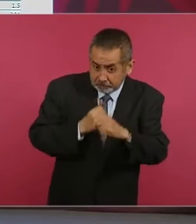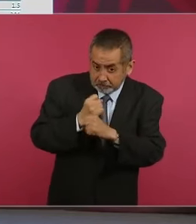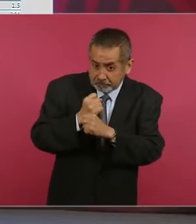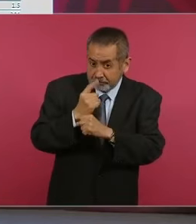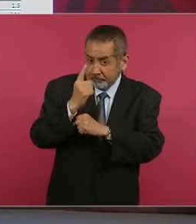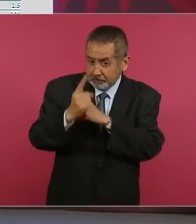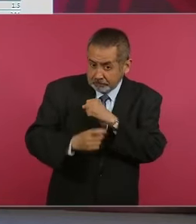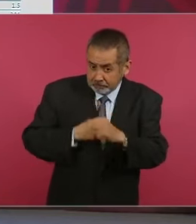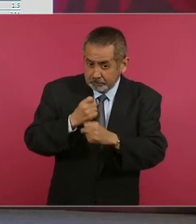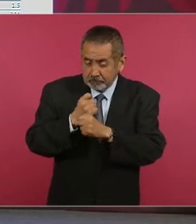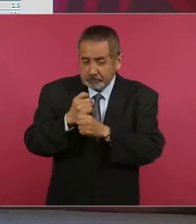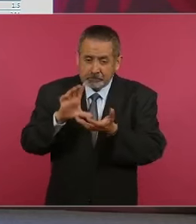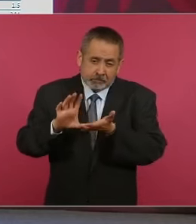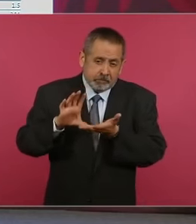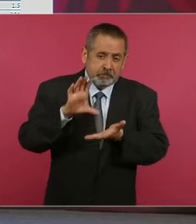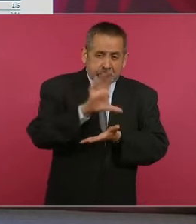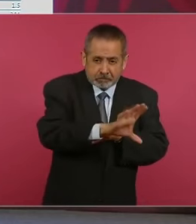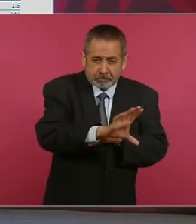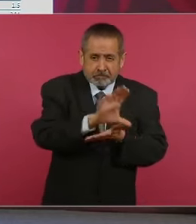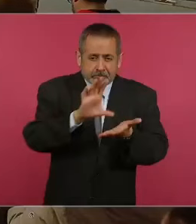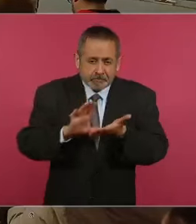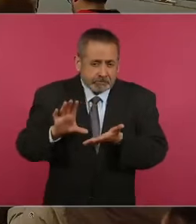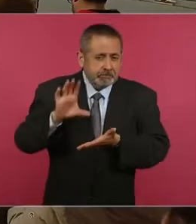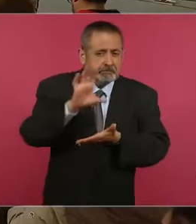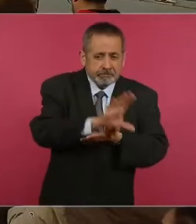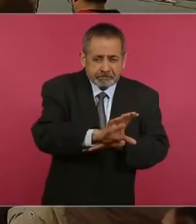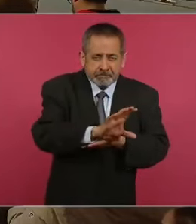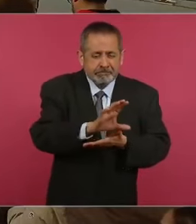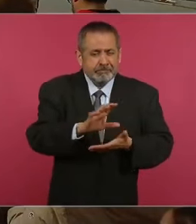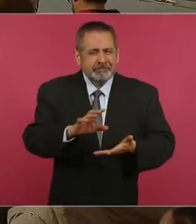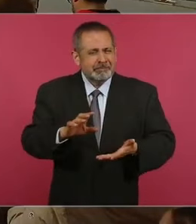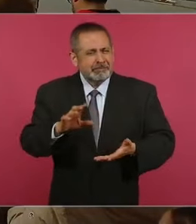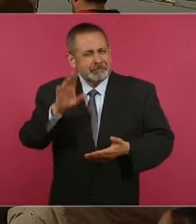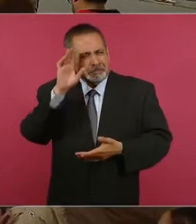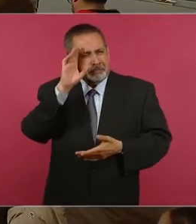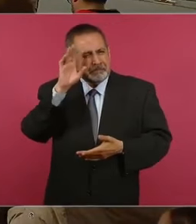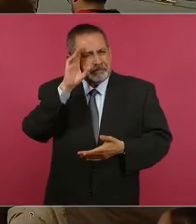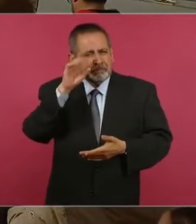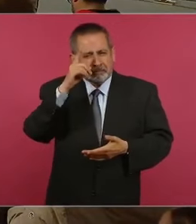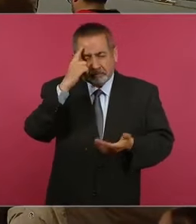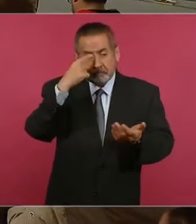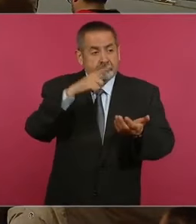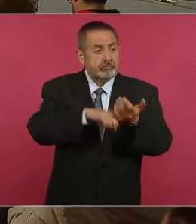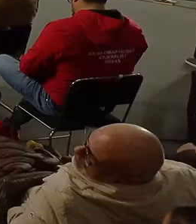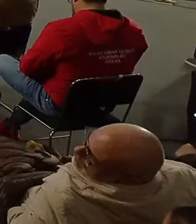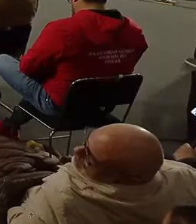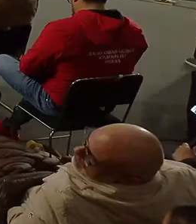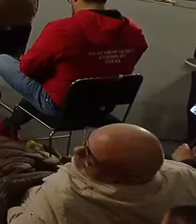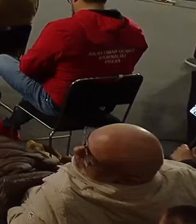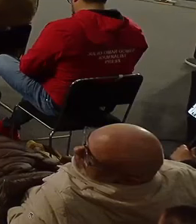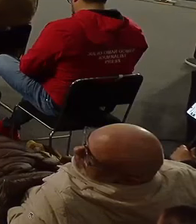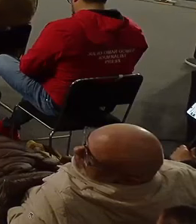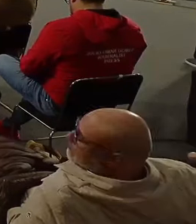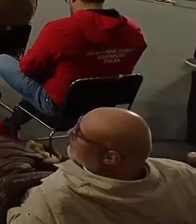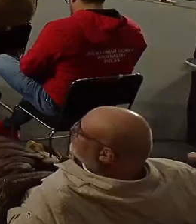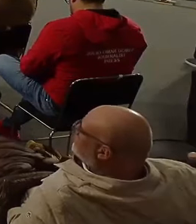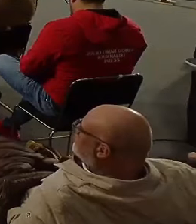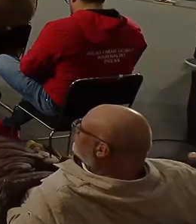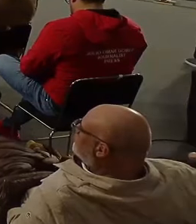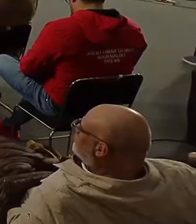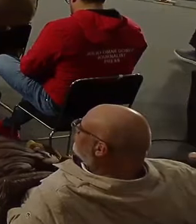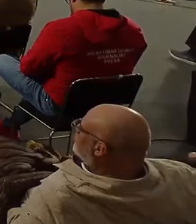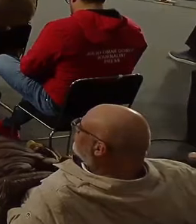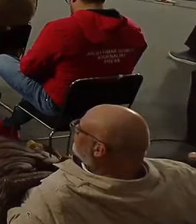en general, para los altos funcionarios públicos.